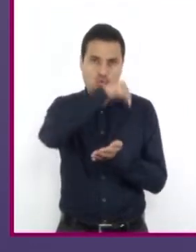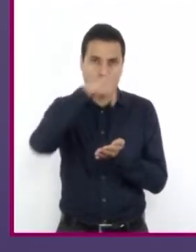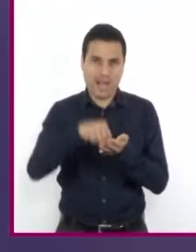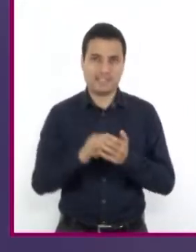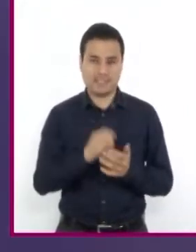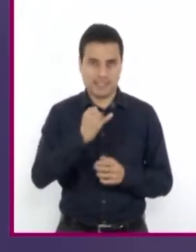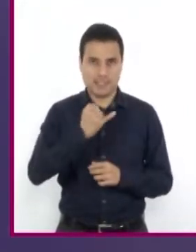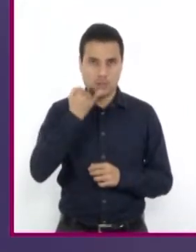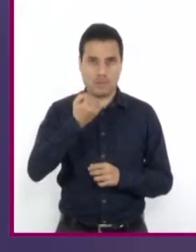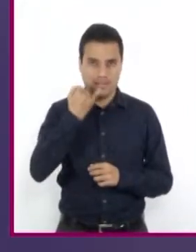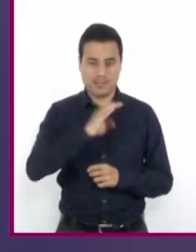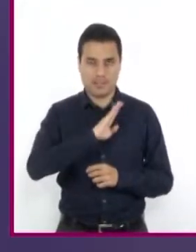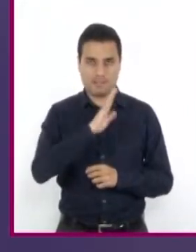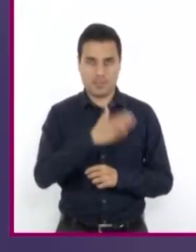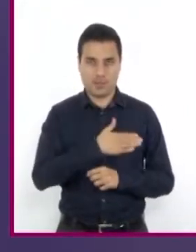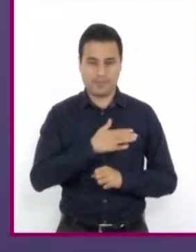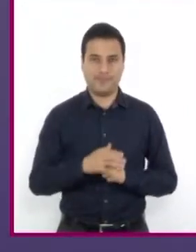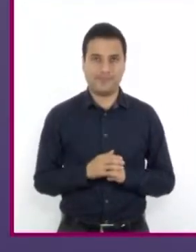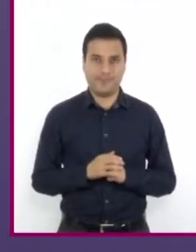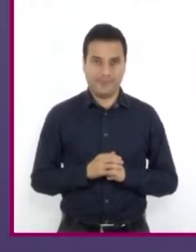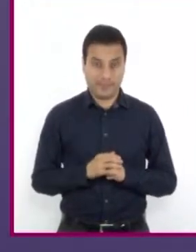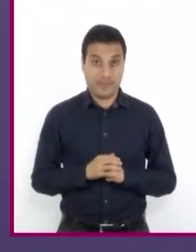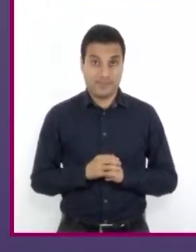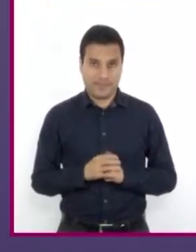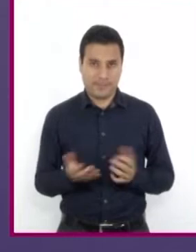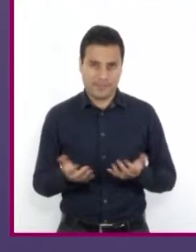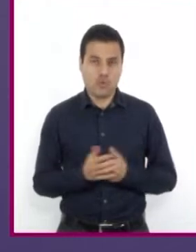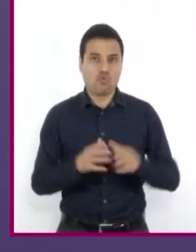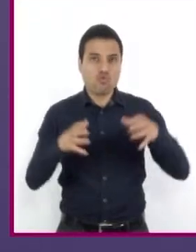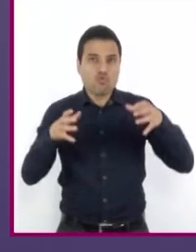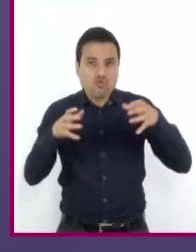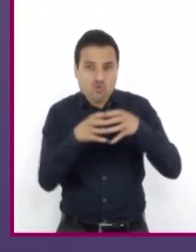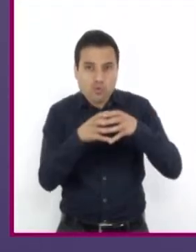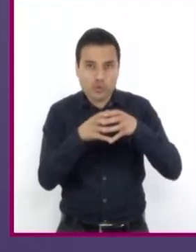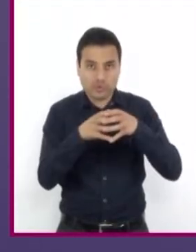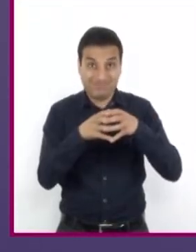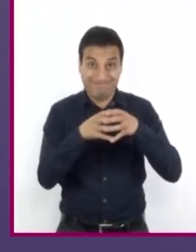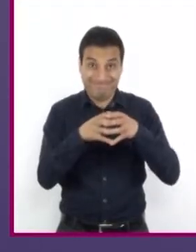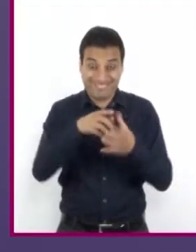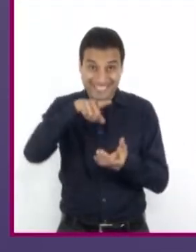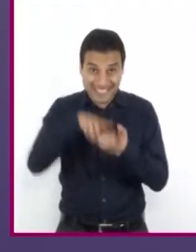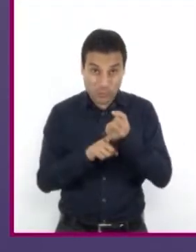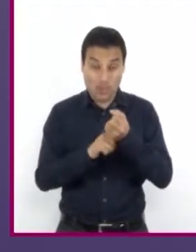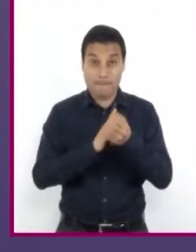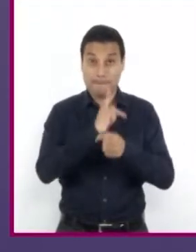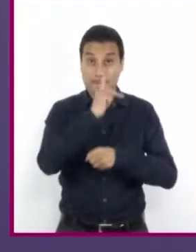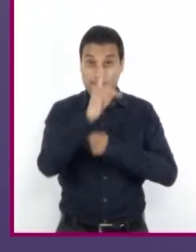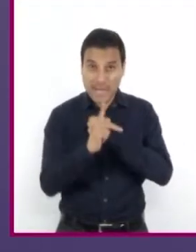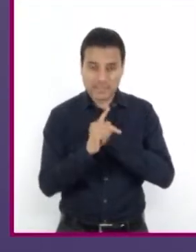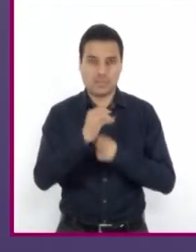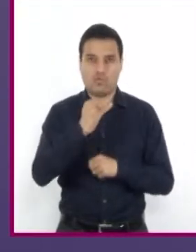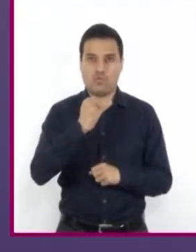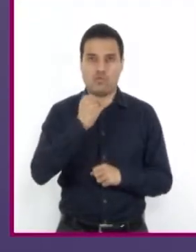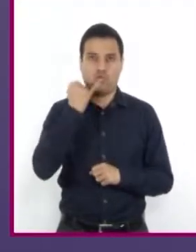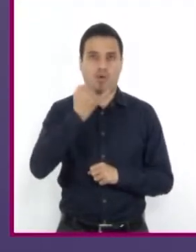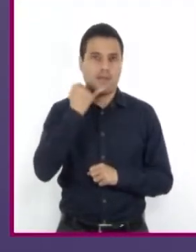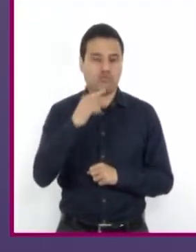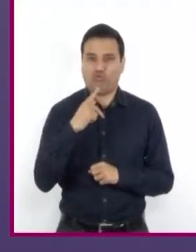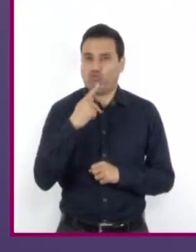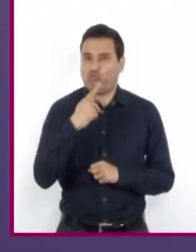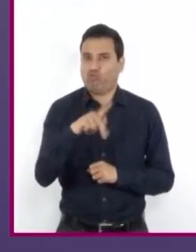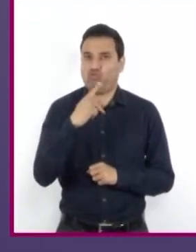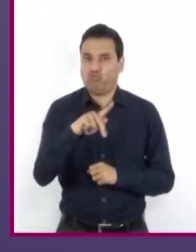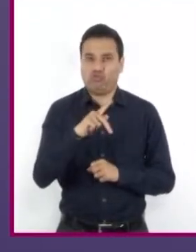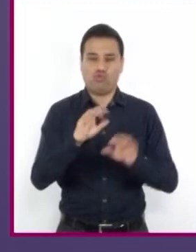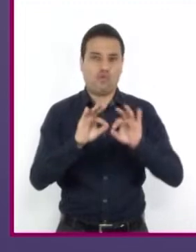el idioma español. Cada grupo social, incluso dentro del mismo país, emplea el idioma como mejor le conviene,